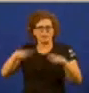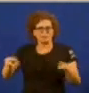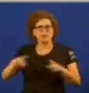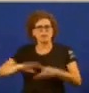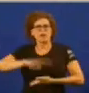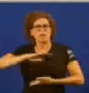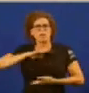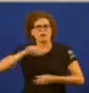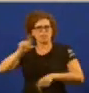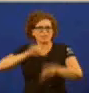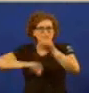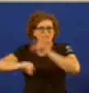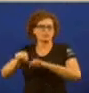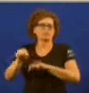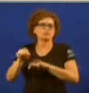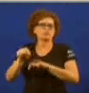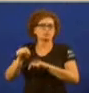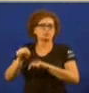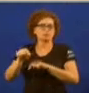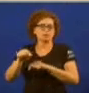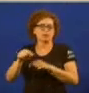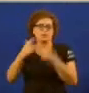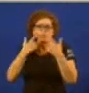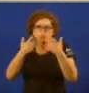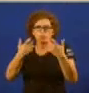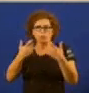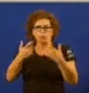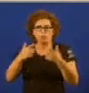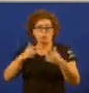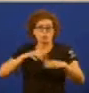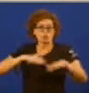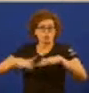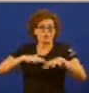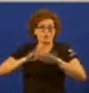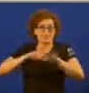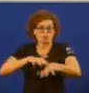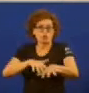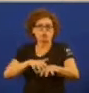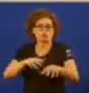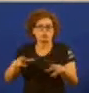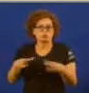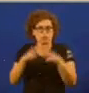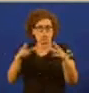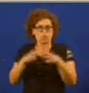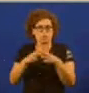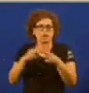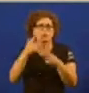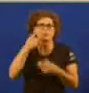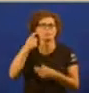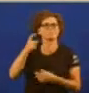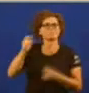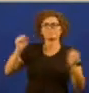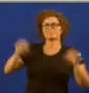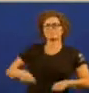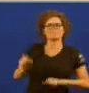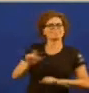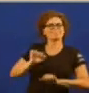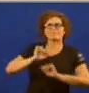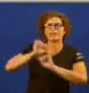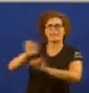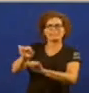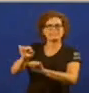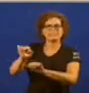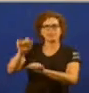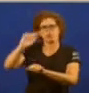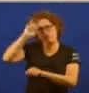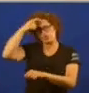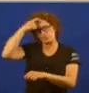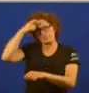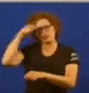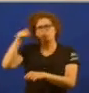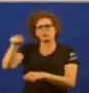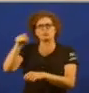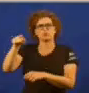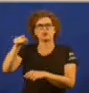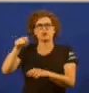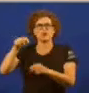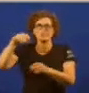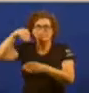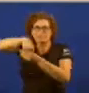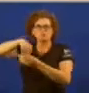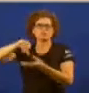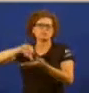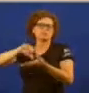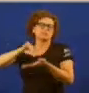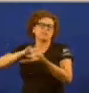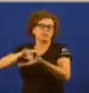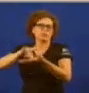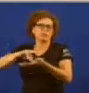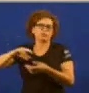rechaza traspasar a PNV pero isto non é o que pasa en todas partes o PNV 3